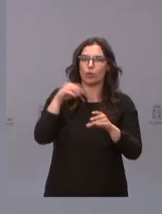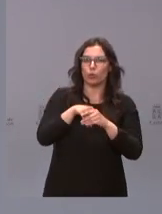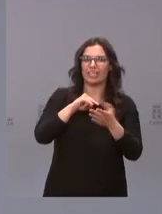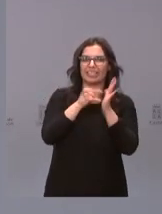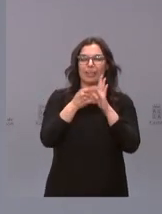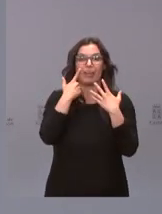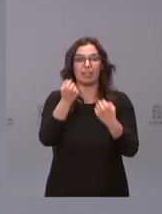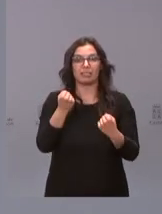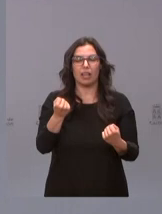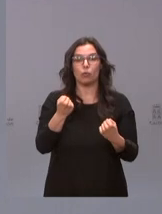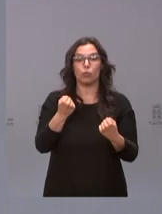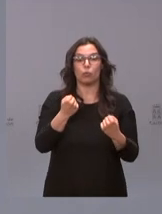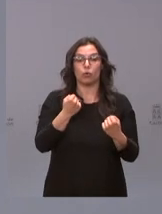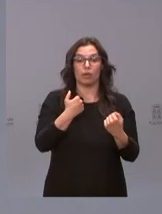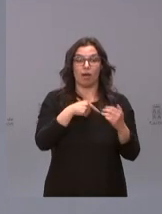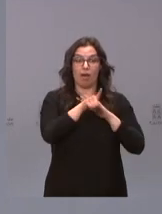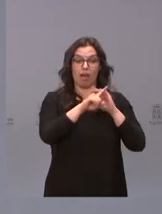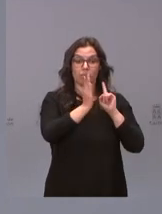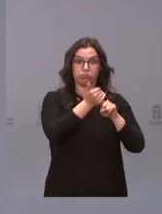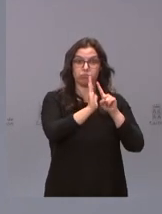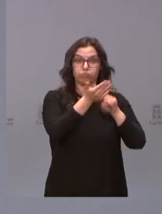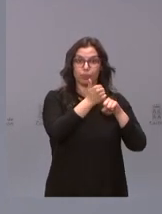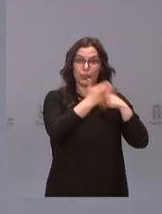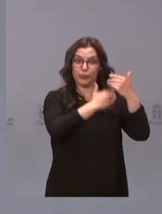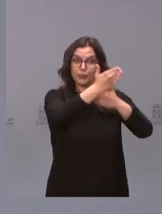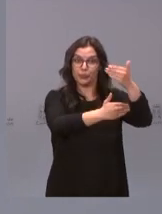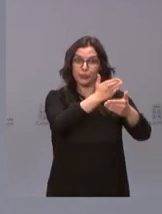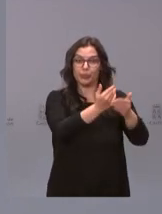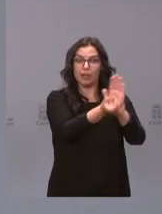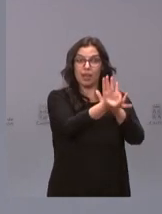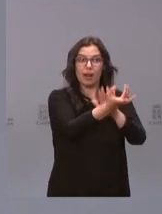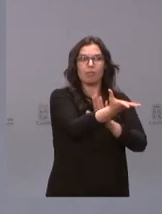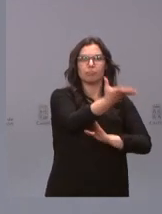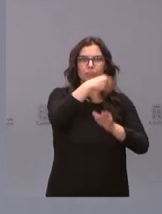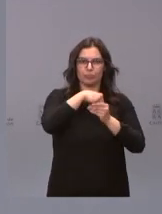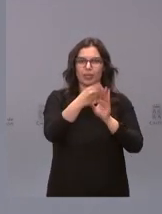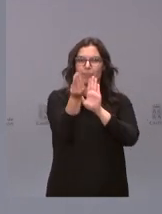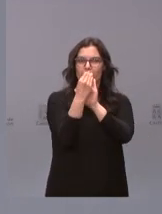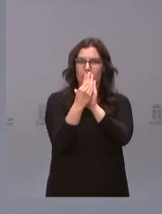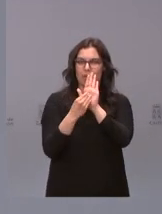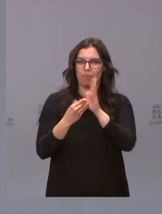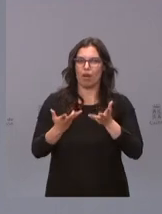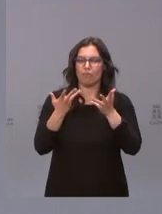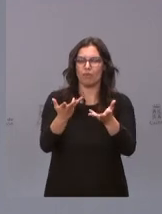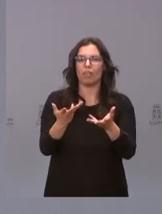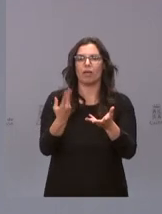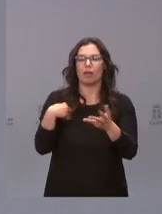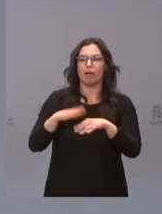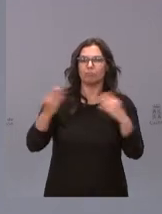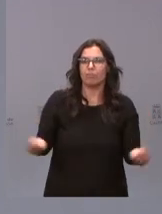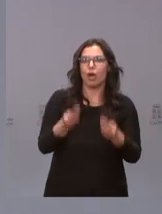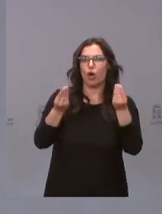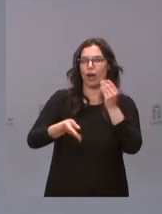los nuevos avances vayan produciéndose, se vayan incorporando en un proceso de innovación y de mejora continua.